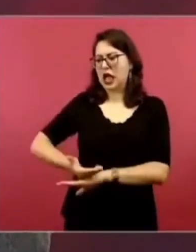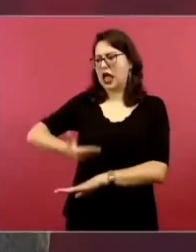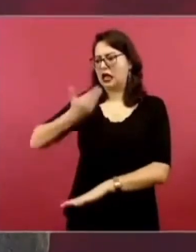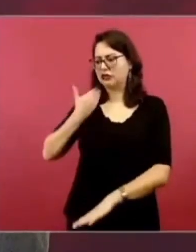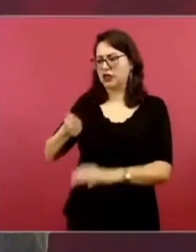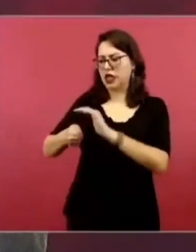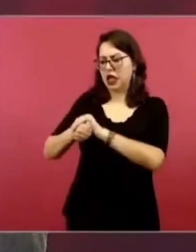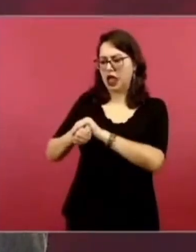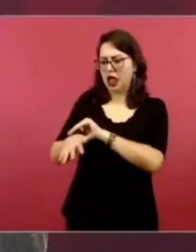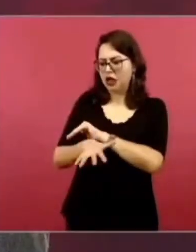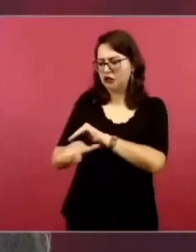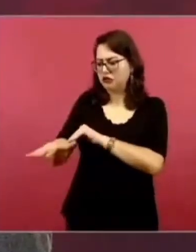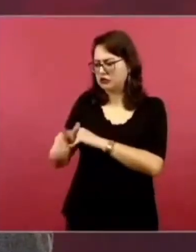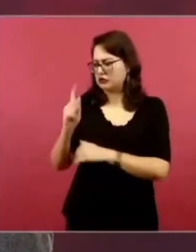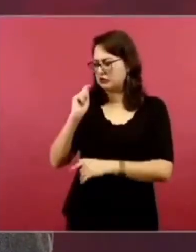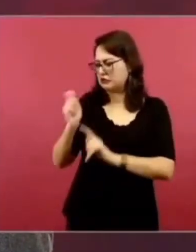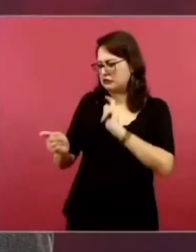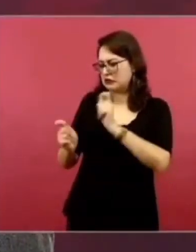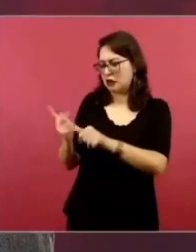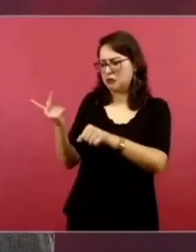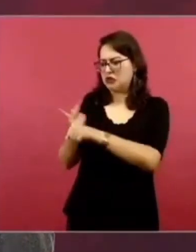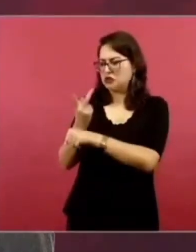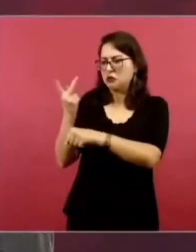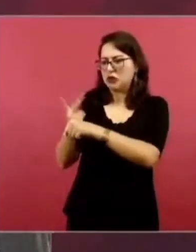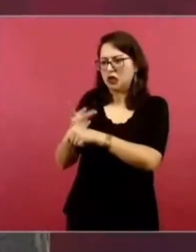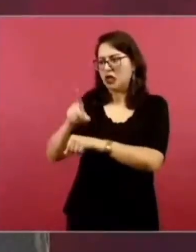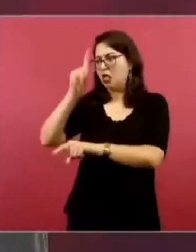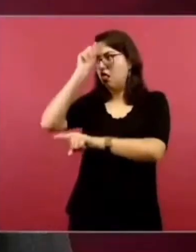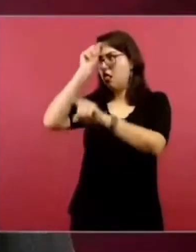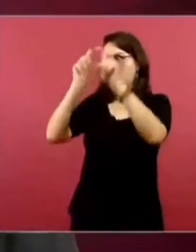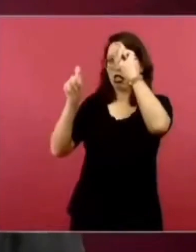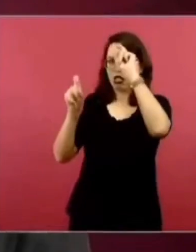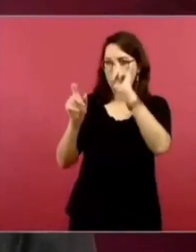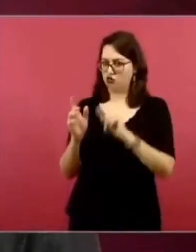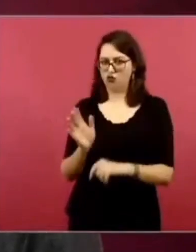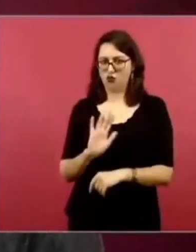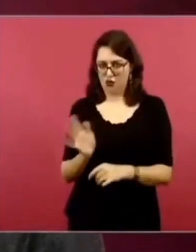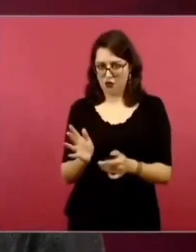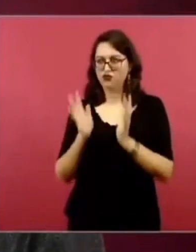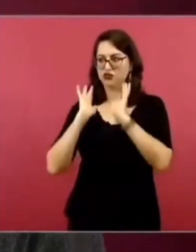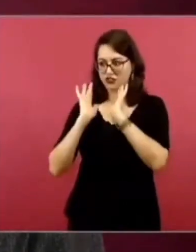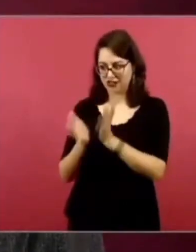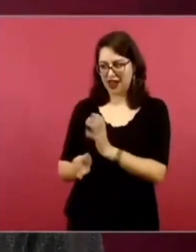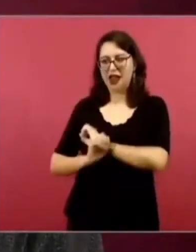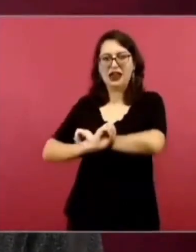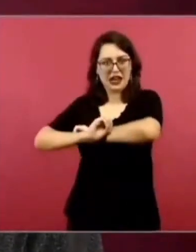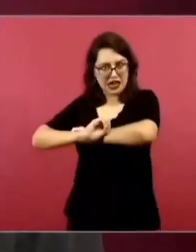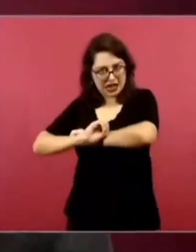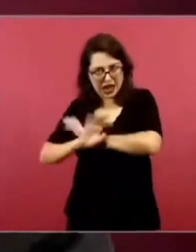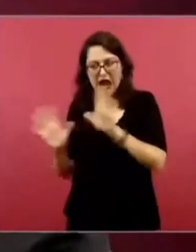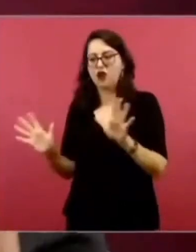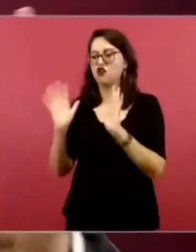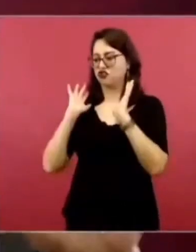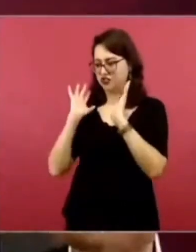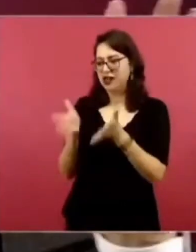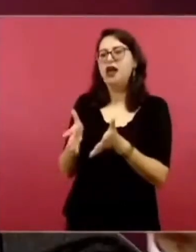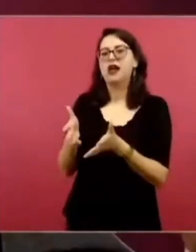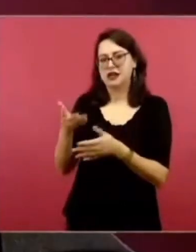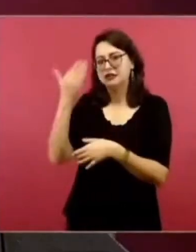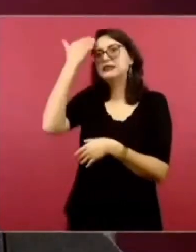ya se rompió el llamado pacto de silencio. Y ya